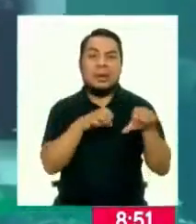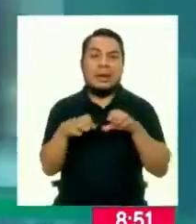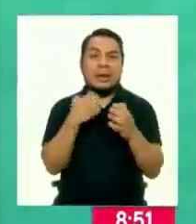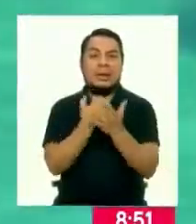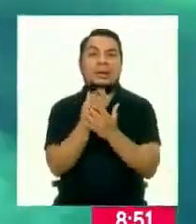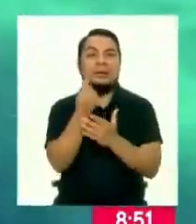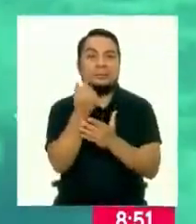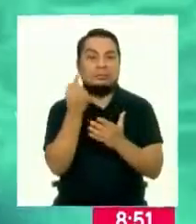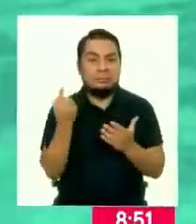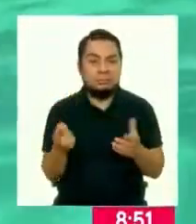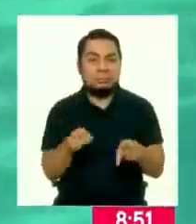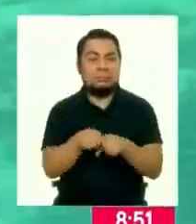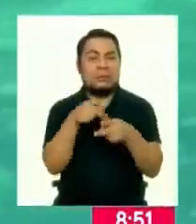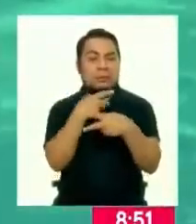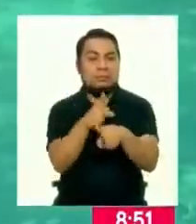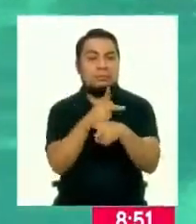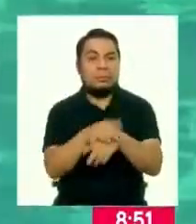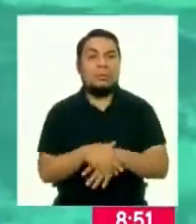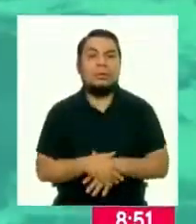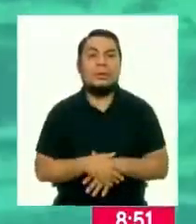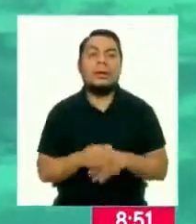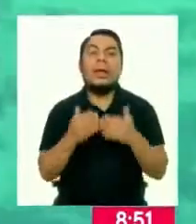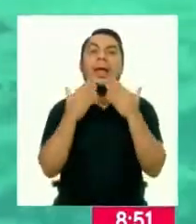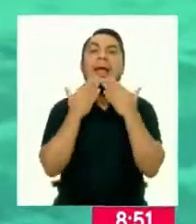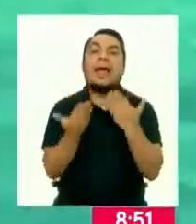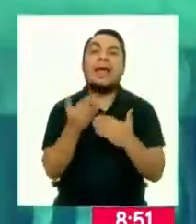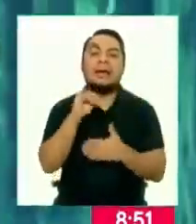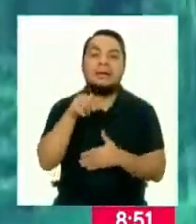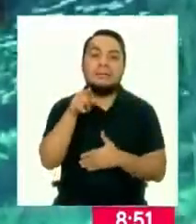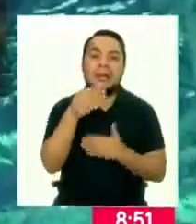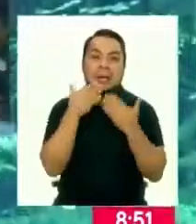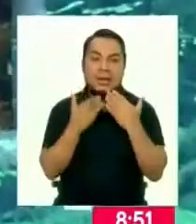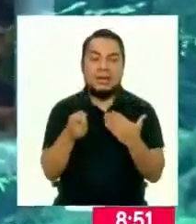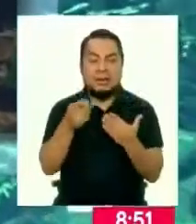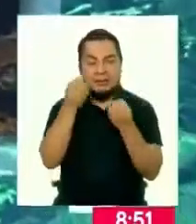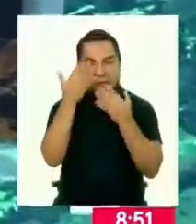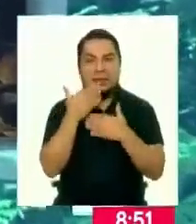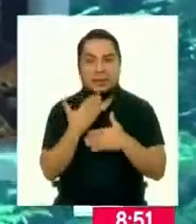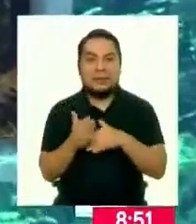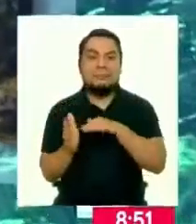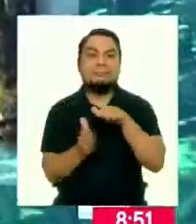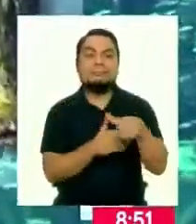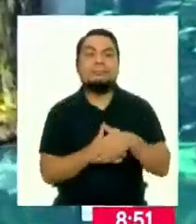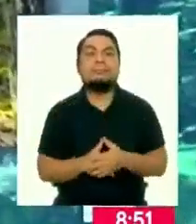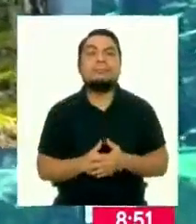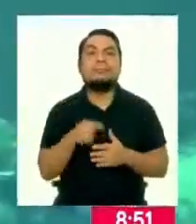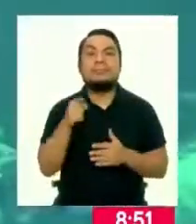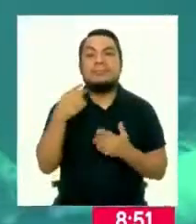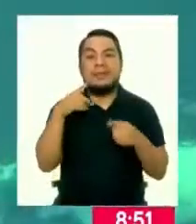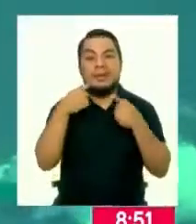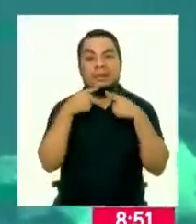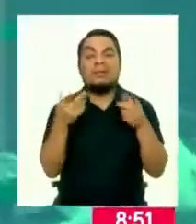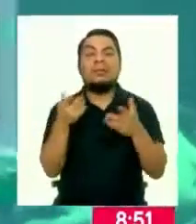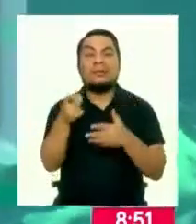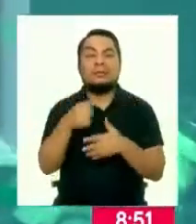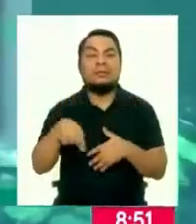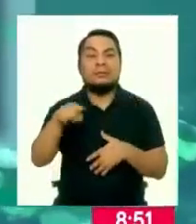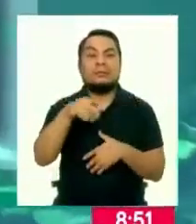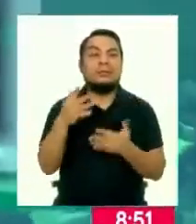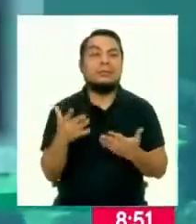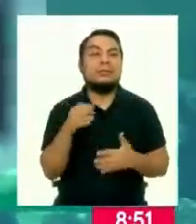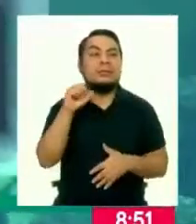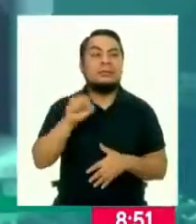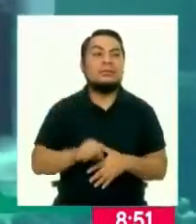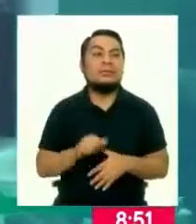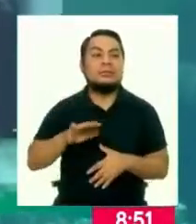económicas o productivas. Muy bien, gracias, Jimena, por este informe. Ahora vamos con lo que hemos anunciado. Nos vamos a trasladar hasta